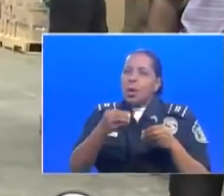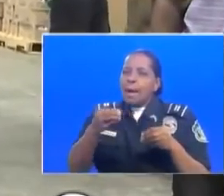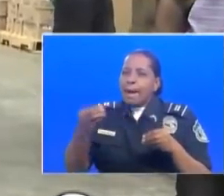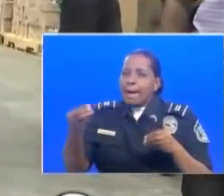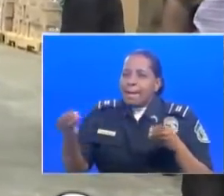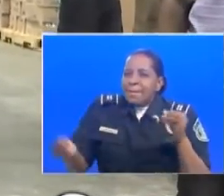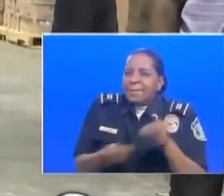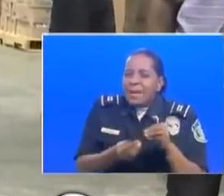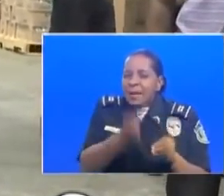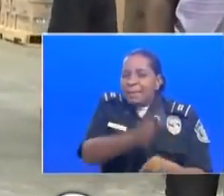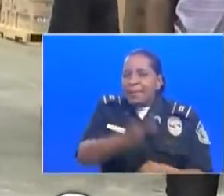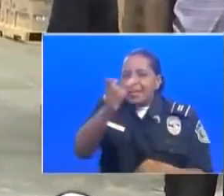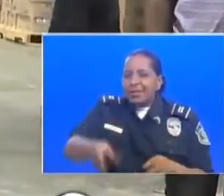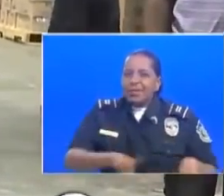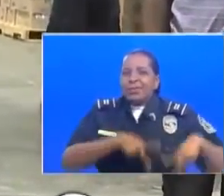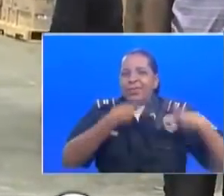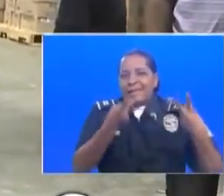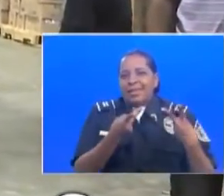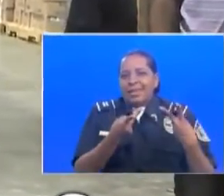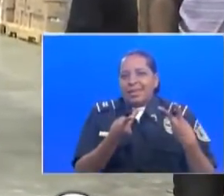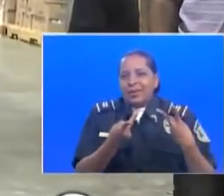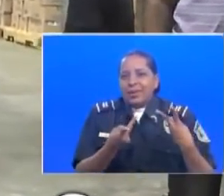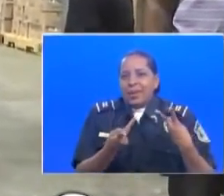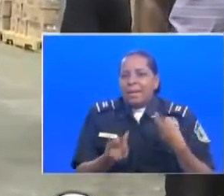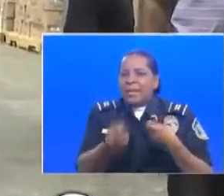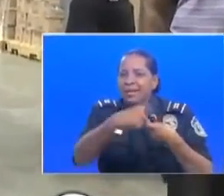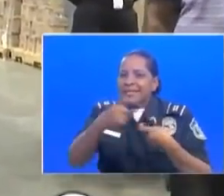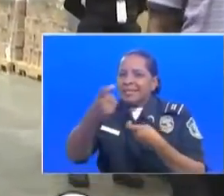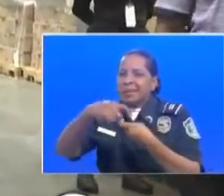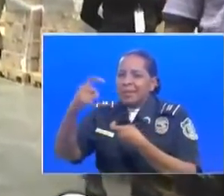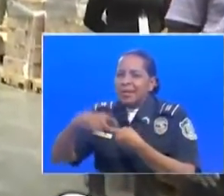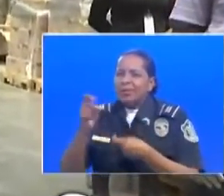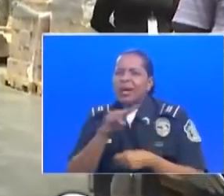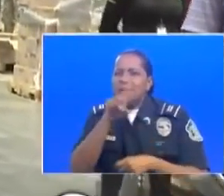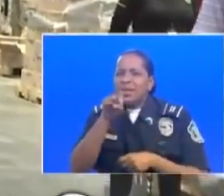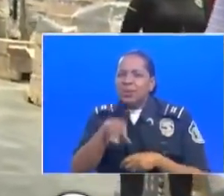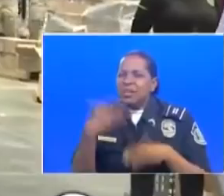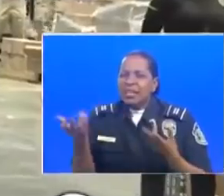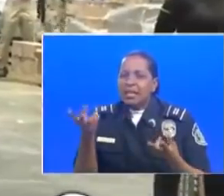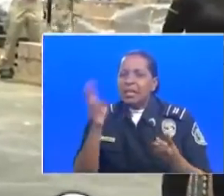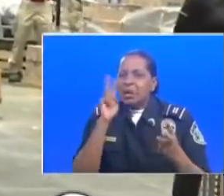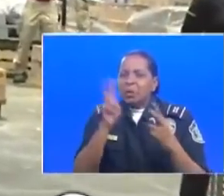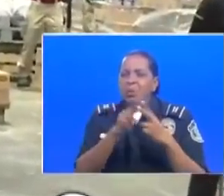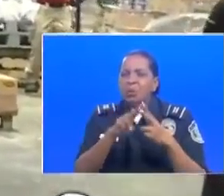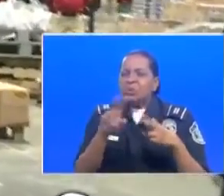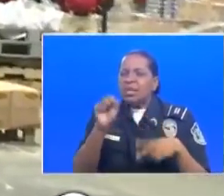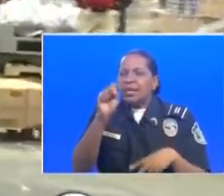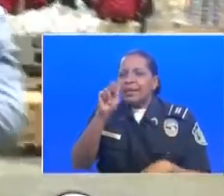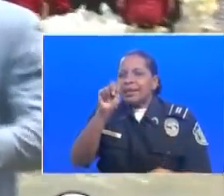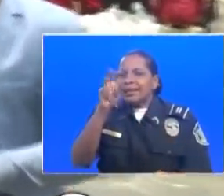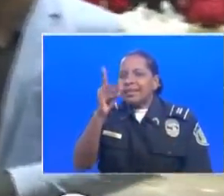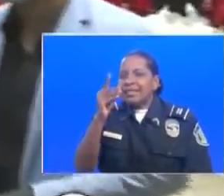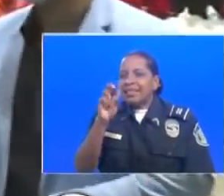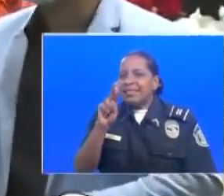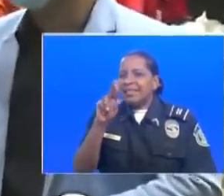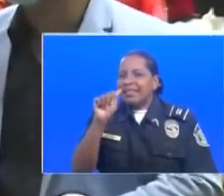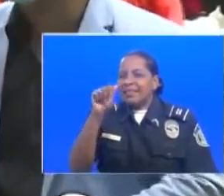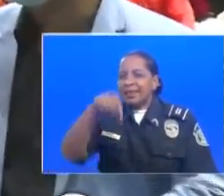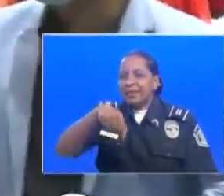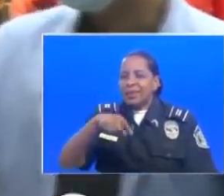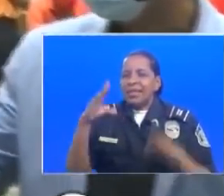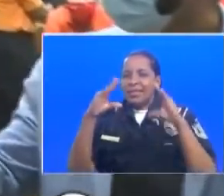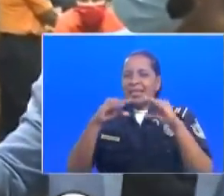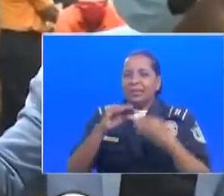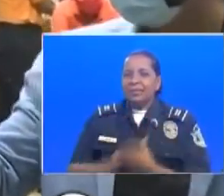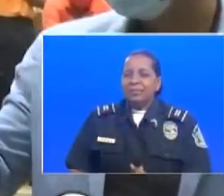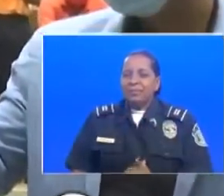por parte del voluntariado. Una pregunta. ¿O qué deseas conocer de Sandra a esta hora de la tarde? Estudio el micrófono.